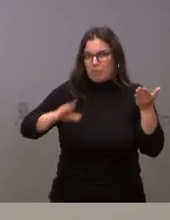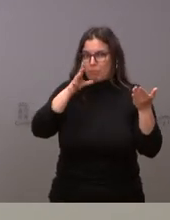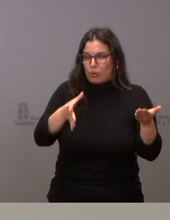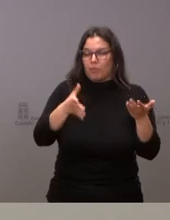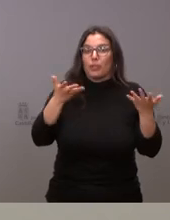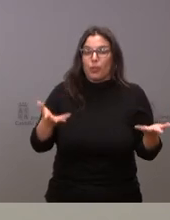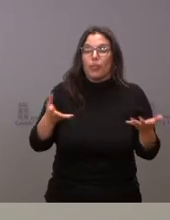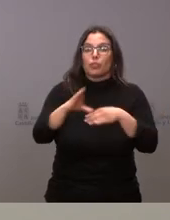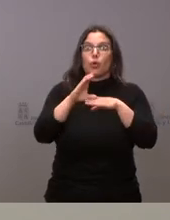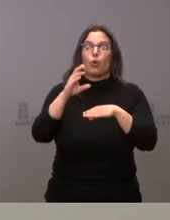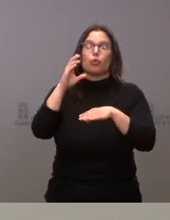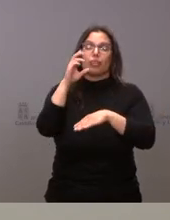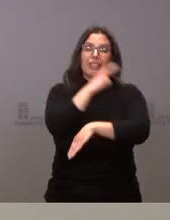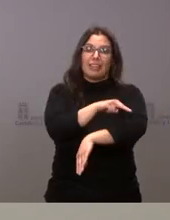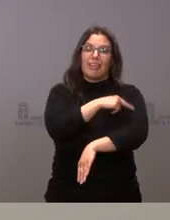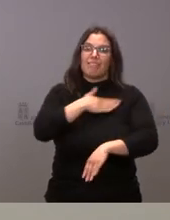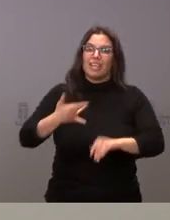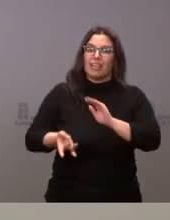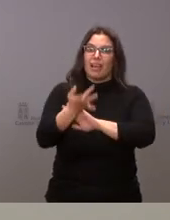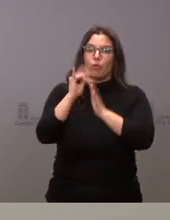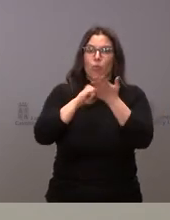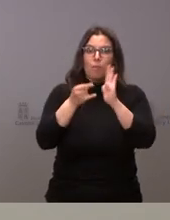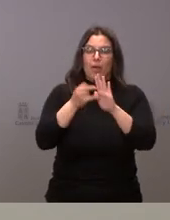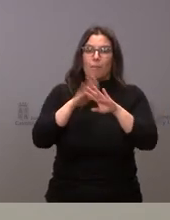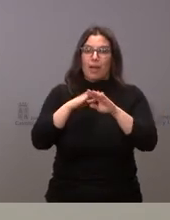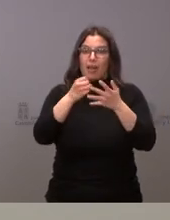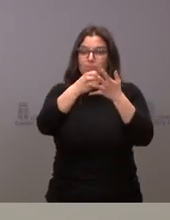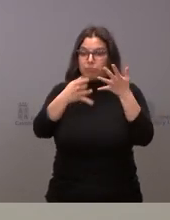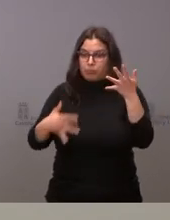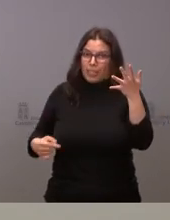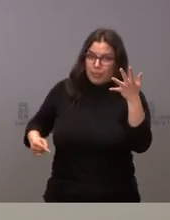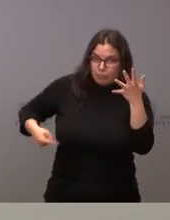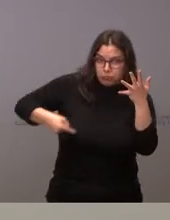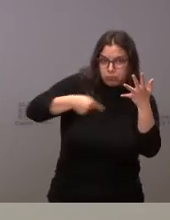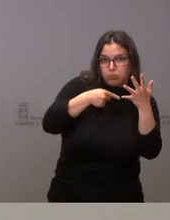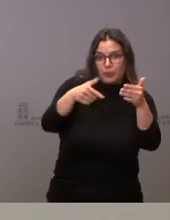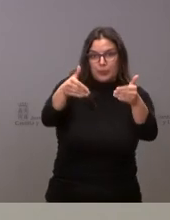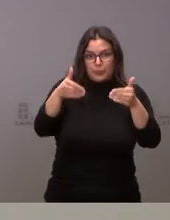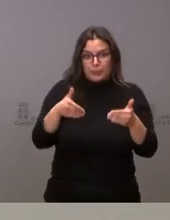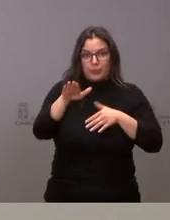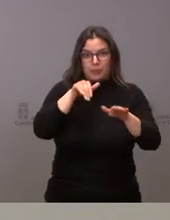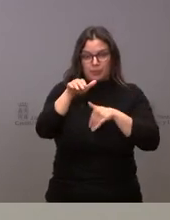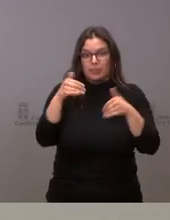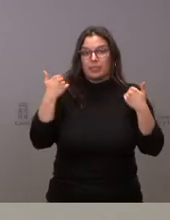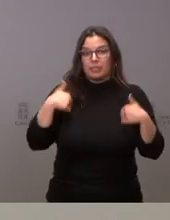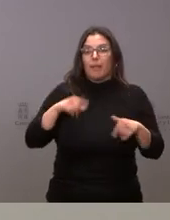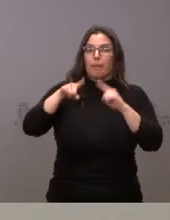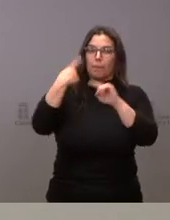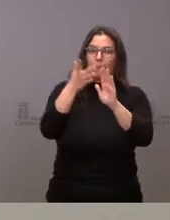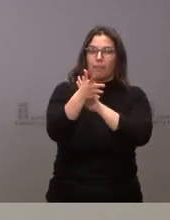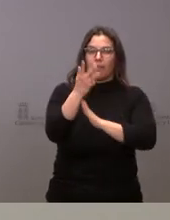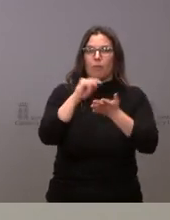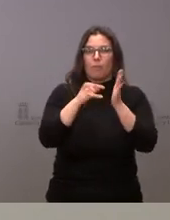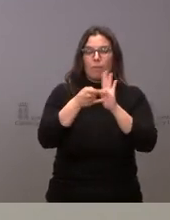Consejería de Sanidad es poner en marcha un plan de reducción de listas de espera y les anunciaremos este plan que lógicamente va a utilizar tanto